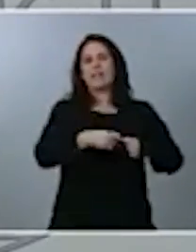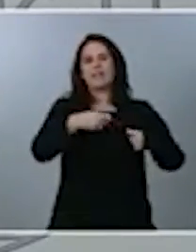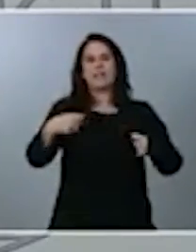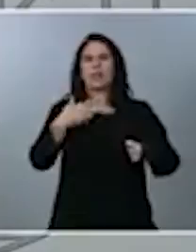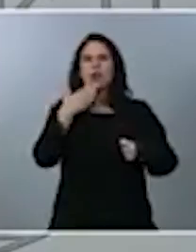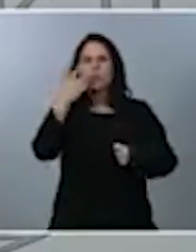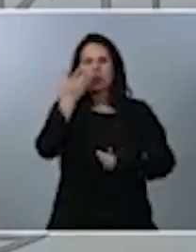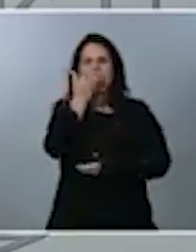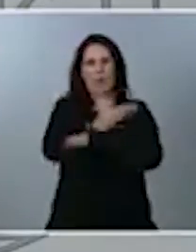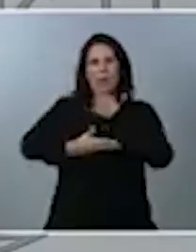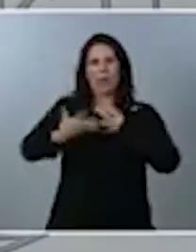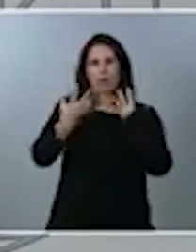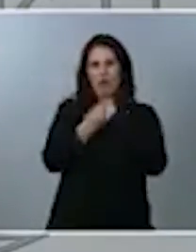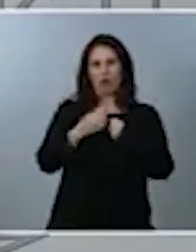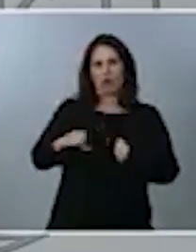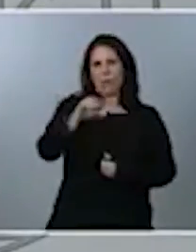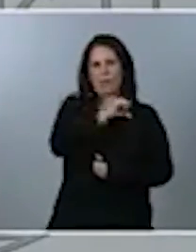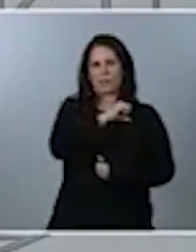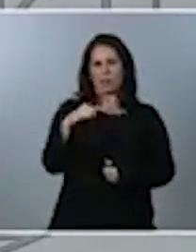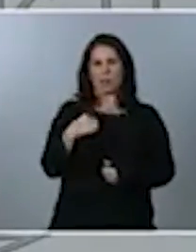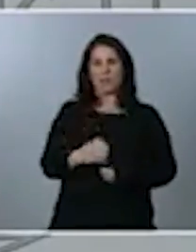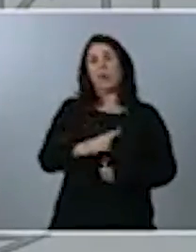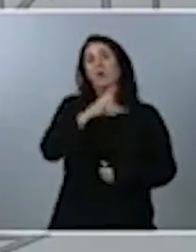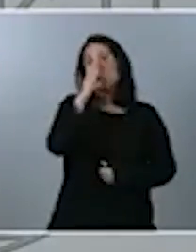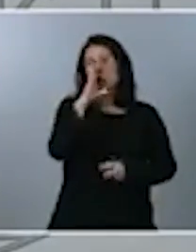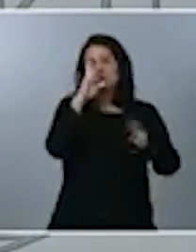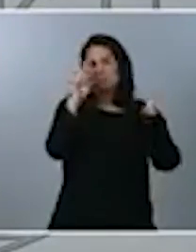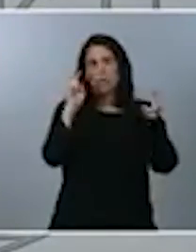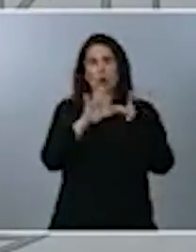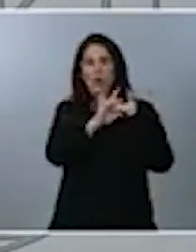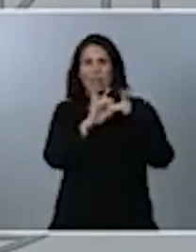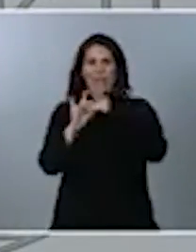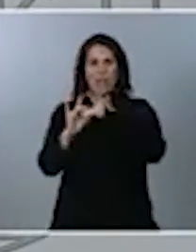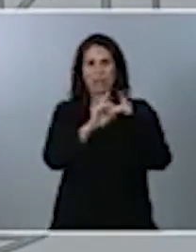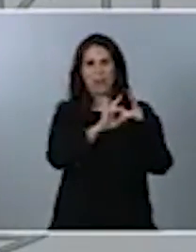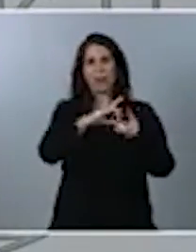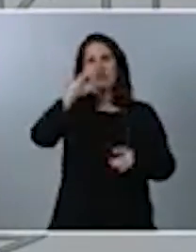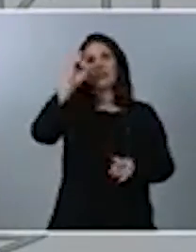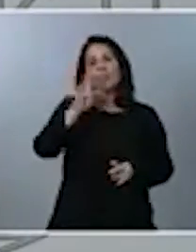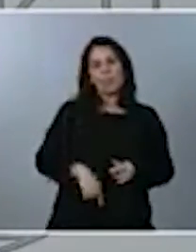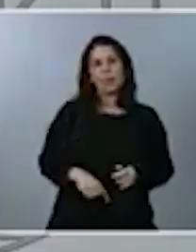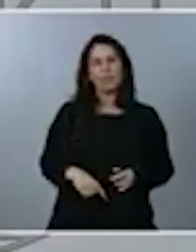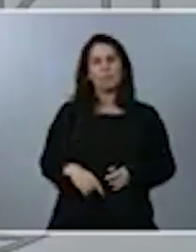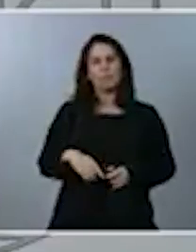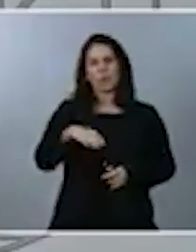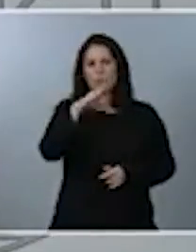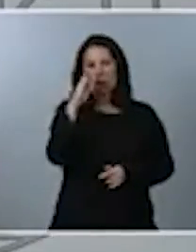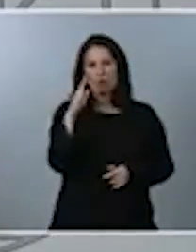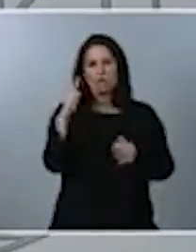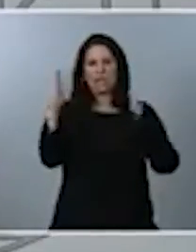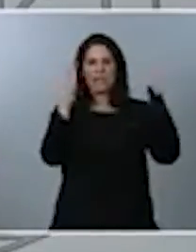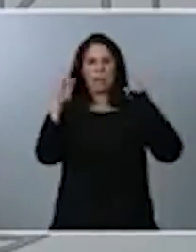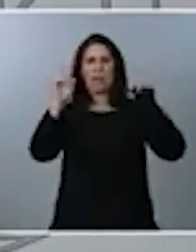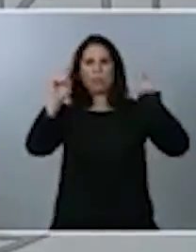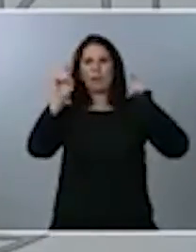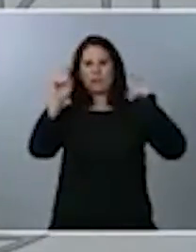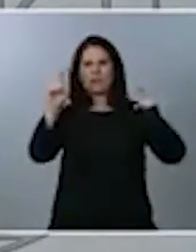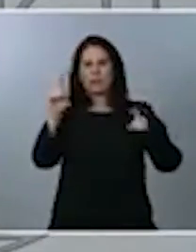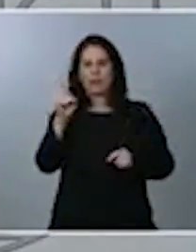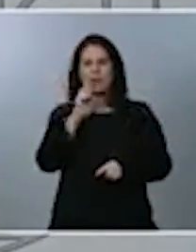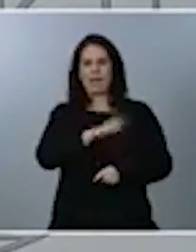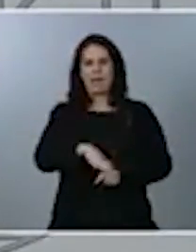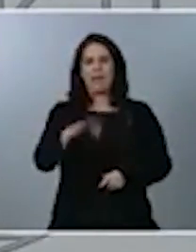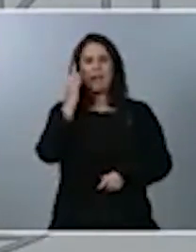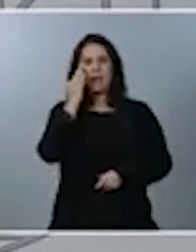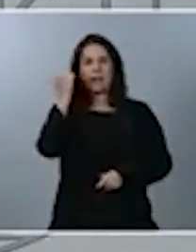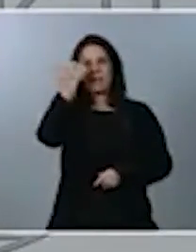la conciliación, sino sobre todo por el mayor rendimiento de toda la etapa educativa, cuando los niños, las niñas se incorporan